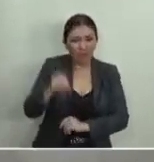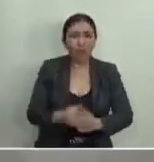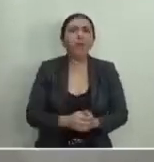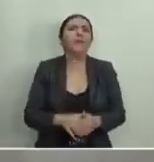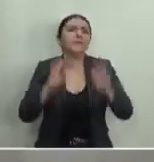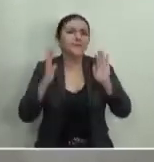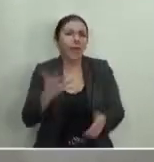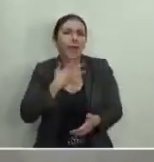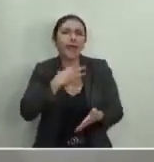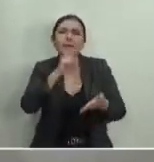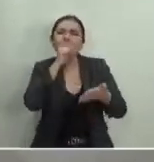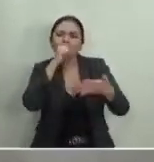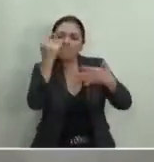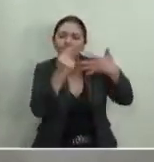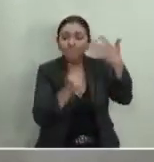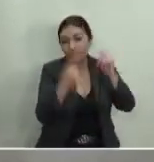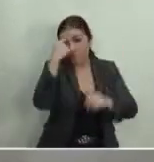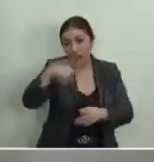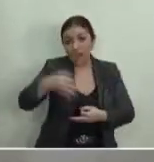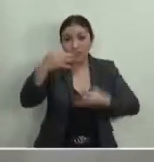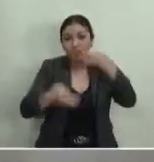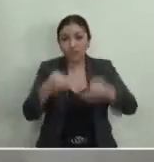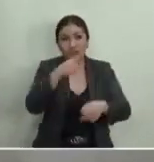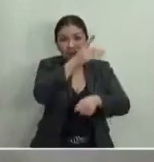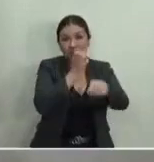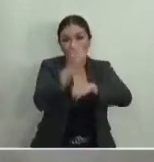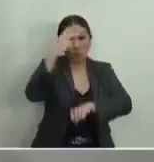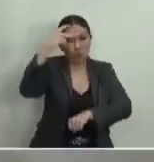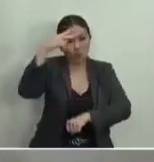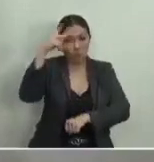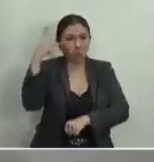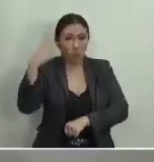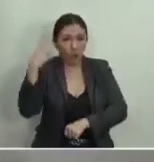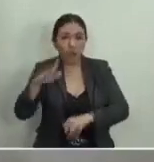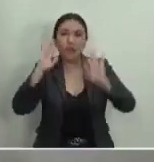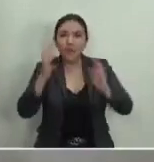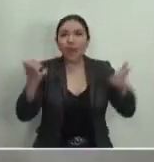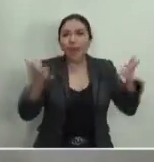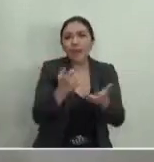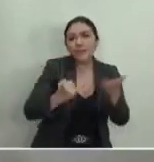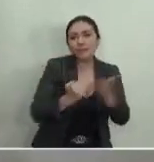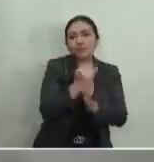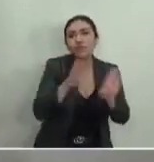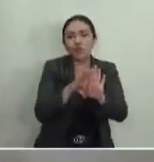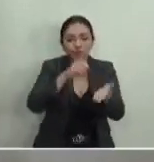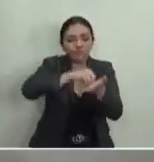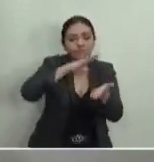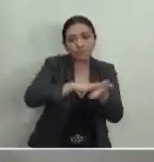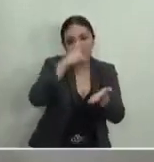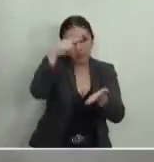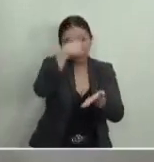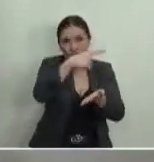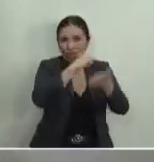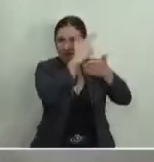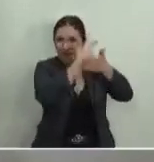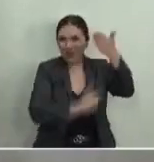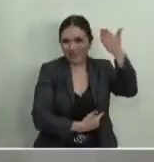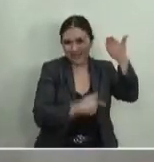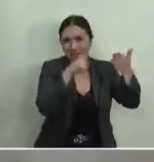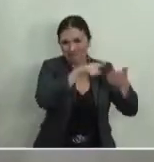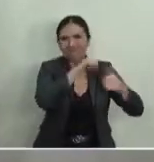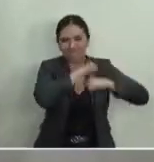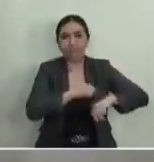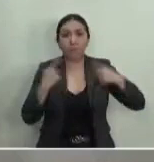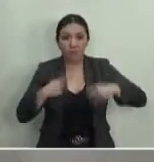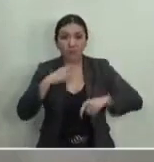dieron algunos parámetros para que el Tribunal Electoral del Estado de Puebla determinara la inscripción en el registro de la parte actora.